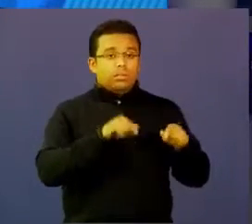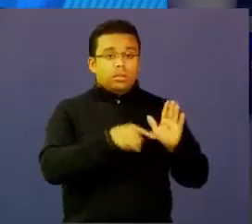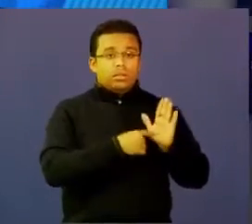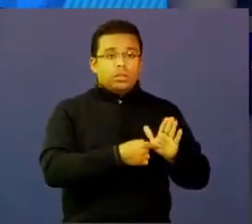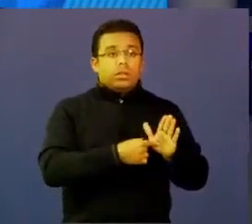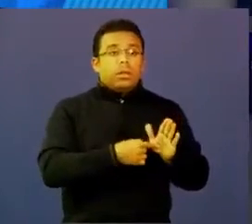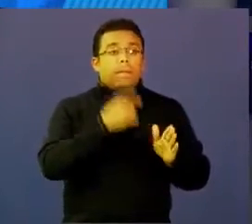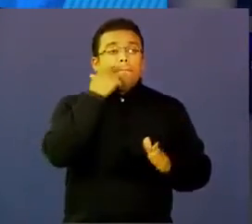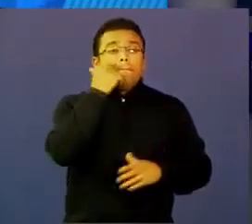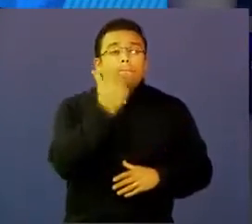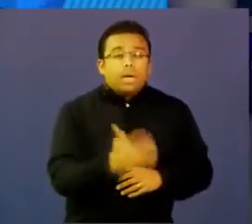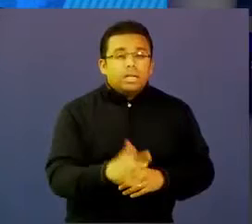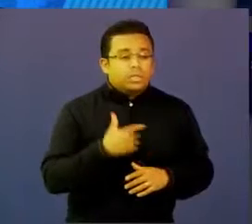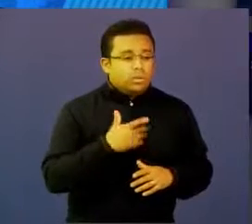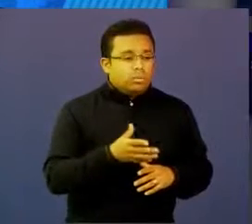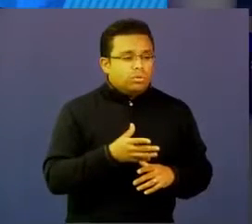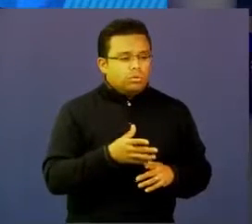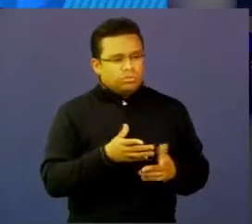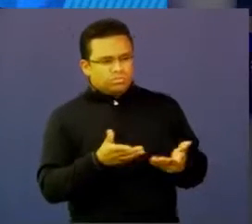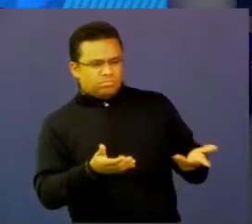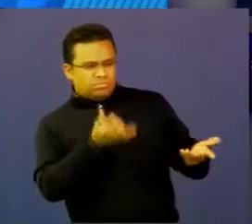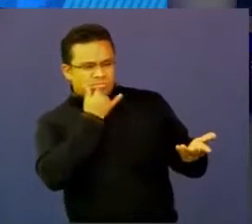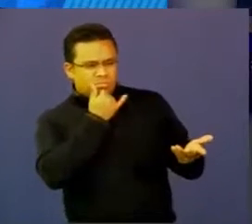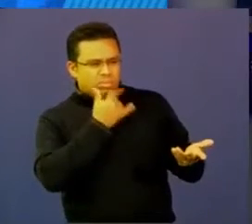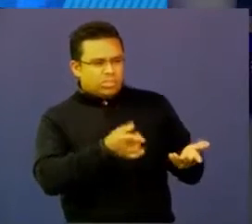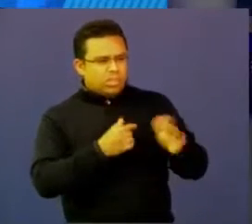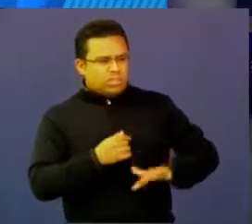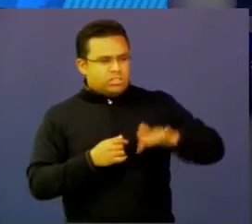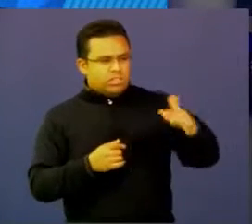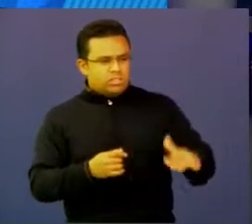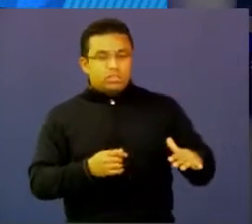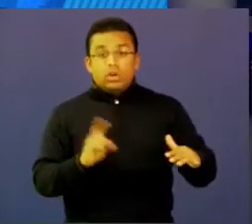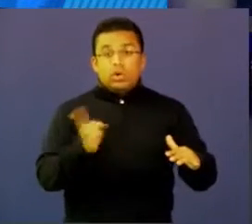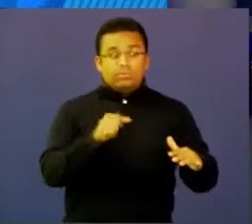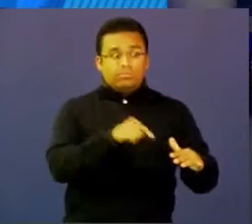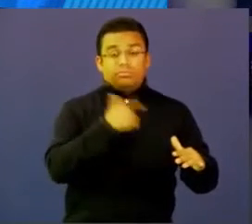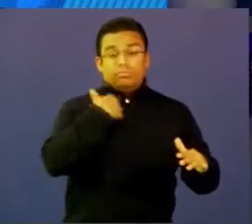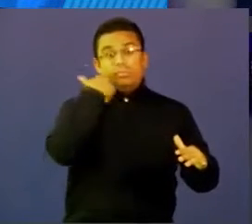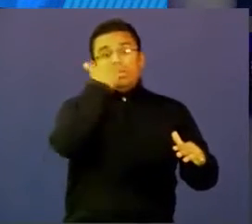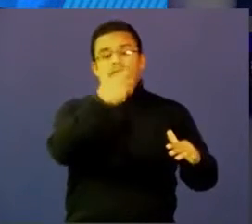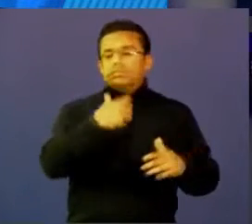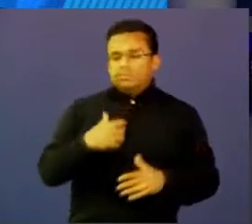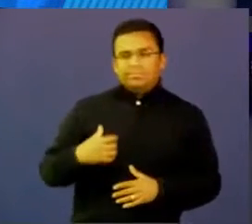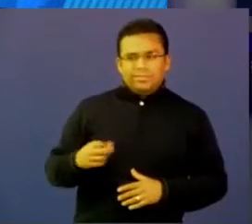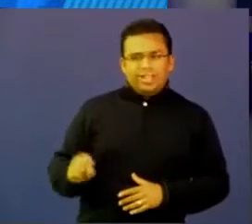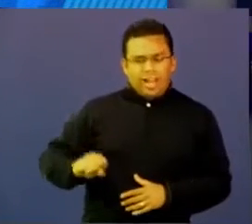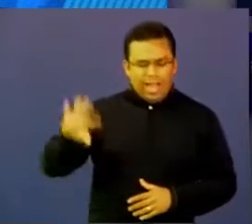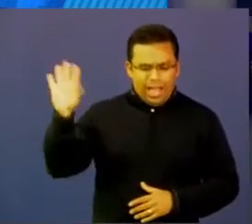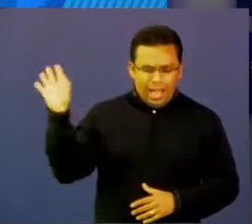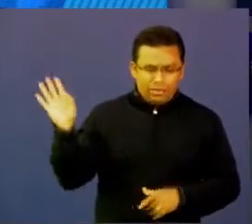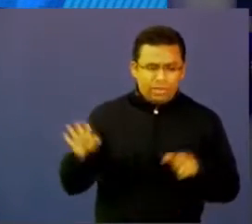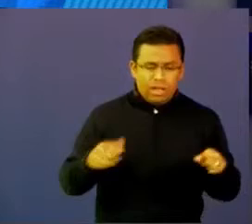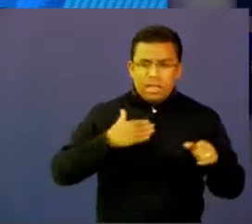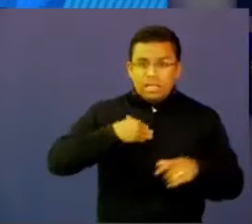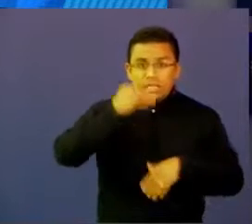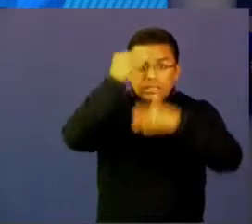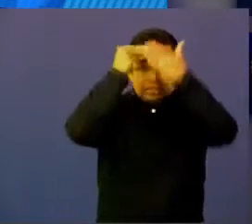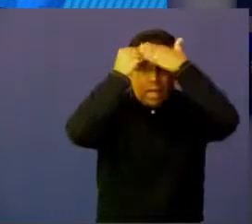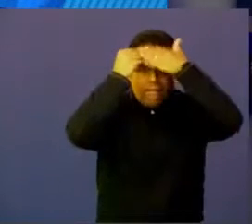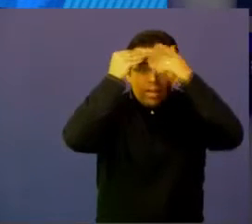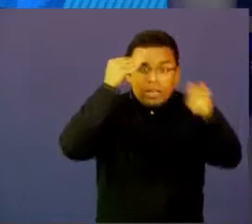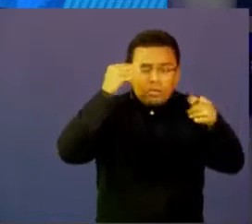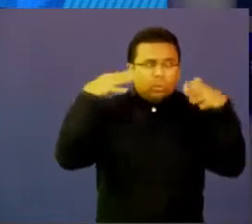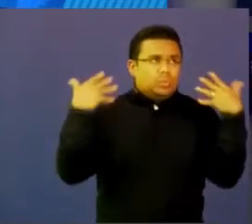subvalorar al sector rural cuando justamente hay un potencial más grande ahí, ¿no? No, claro, hay un saber increíble.